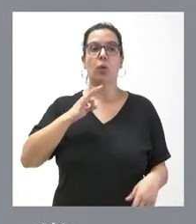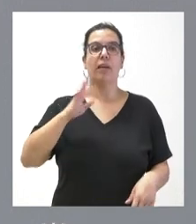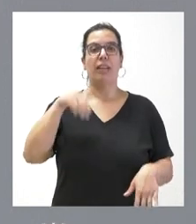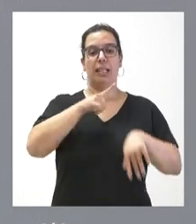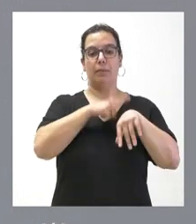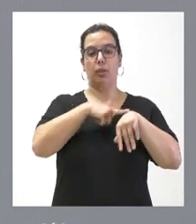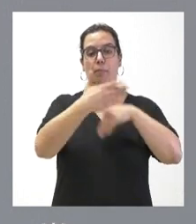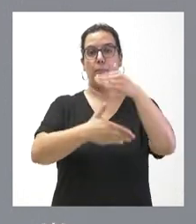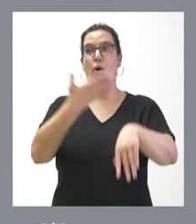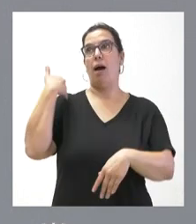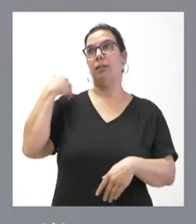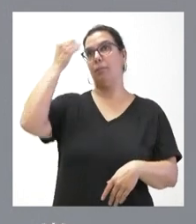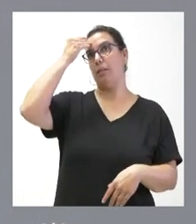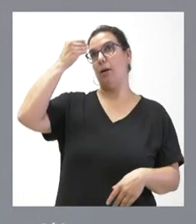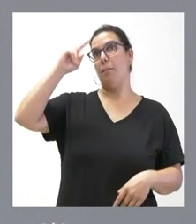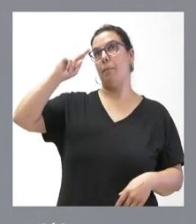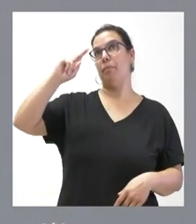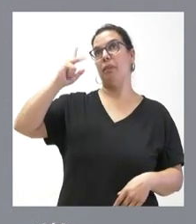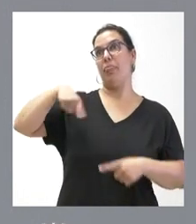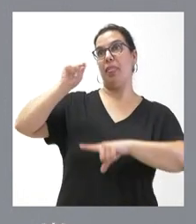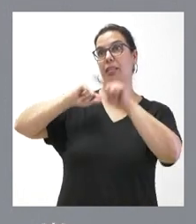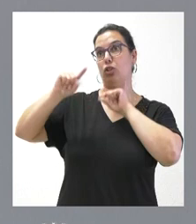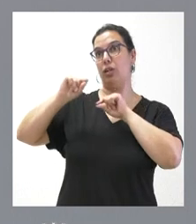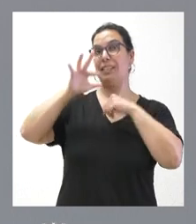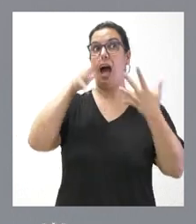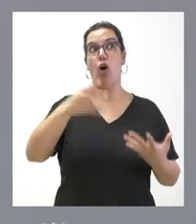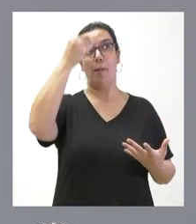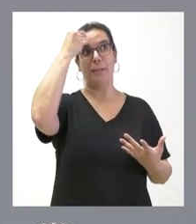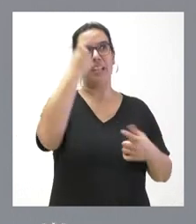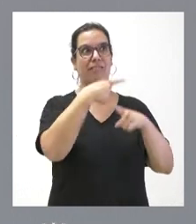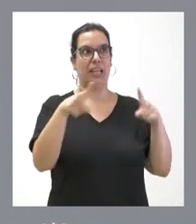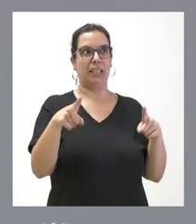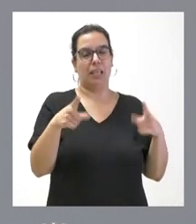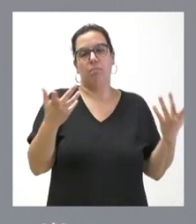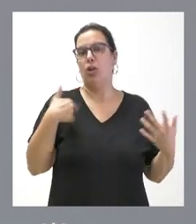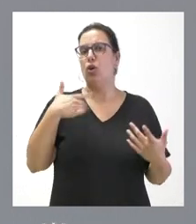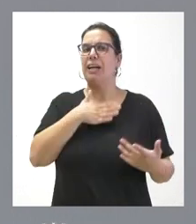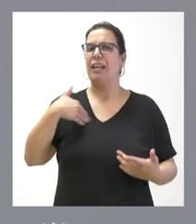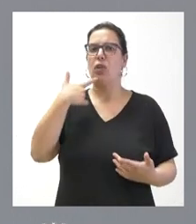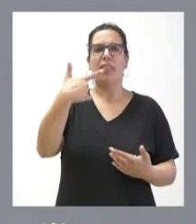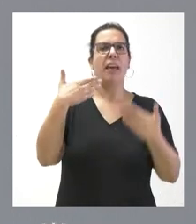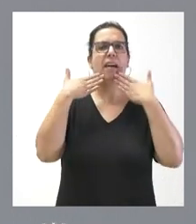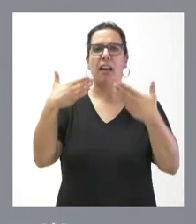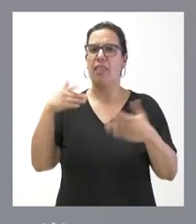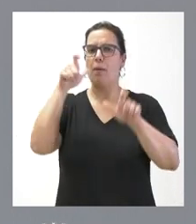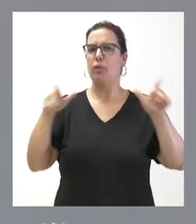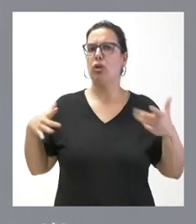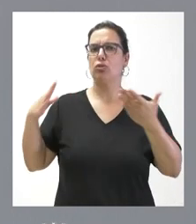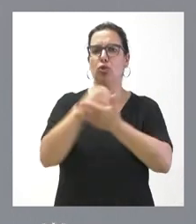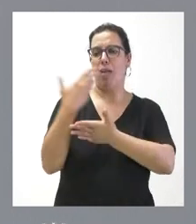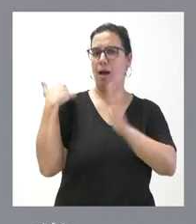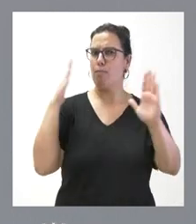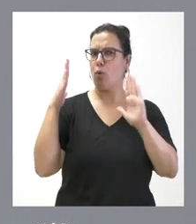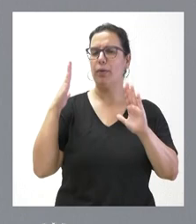algunas decisiones hoy pudieran ser distintas a las que se tomaron, pero yo desde aquí quiero agradecer a todas las personas que trabajaron en aquel